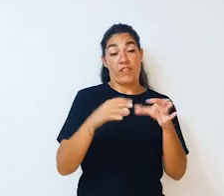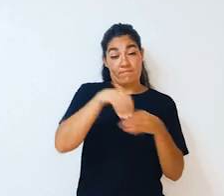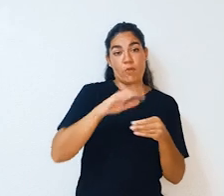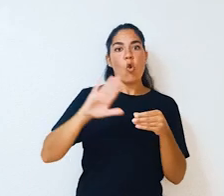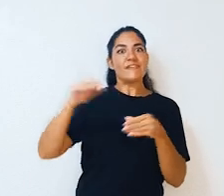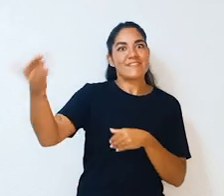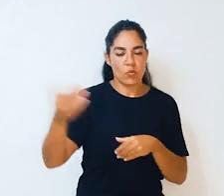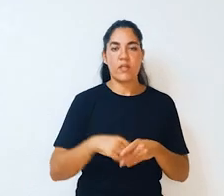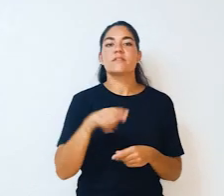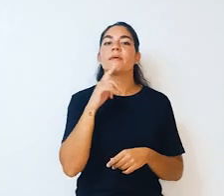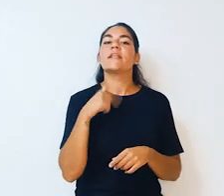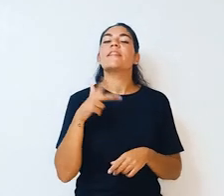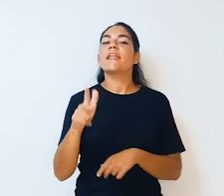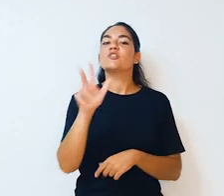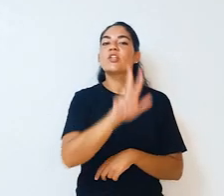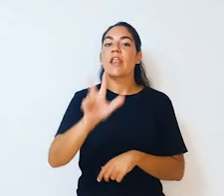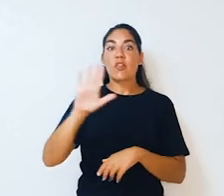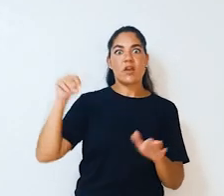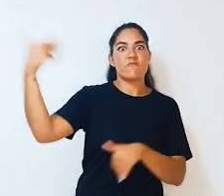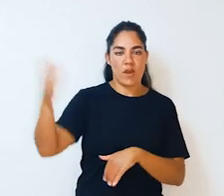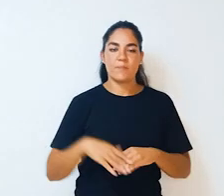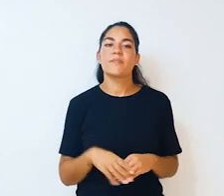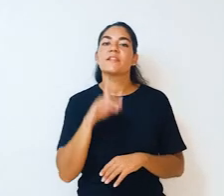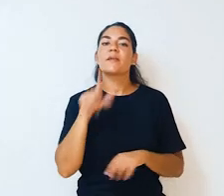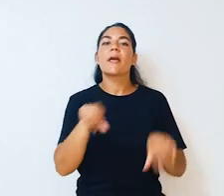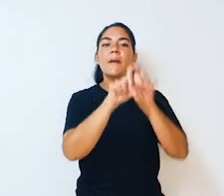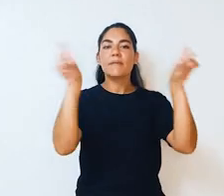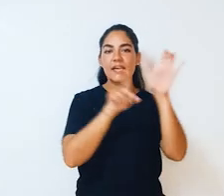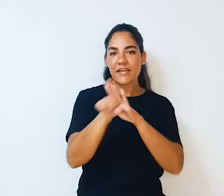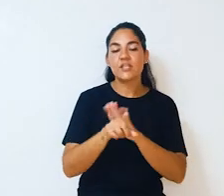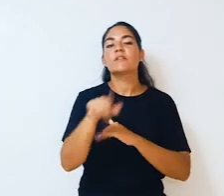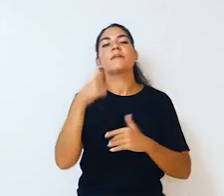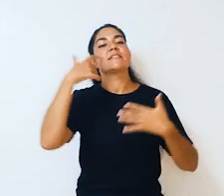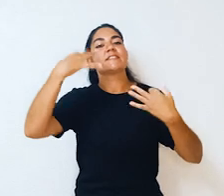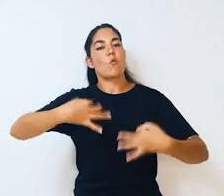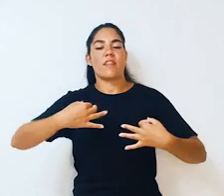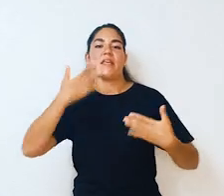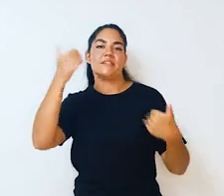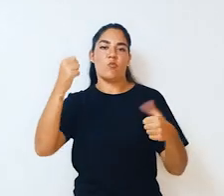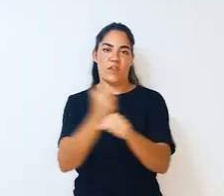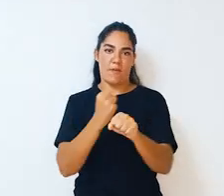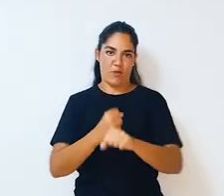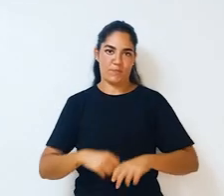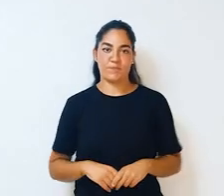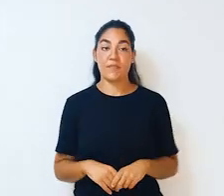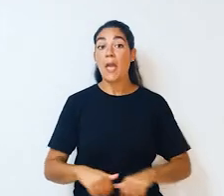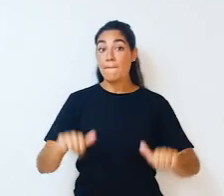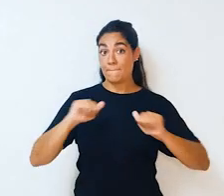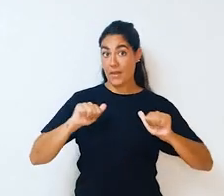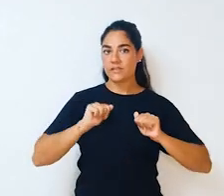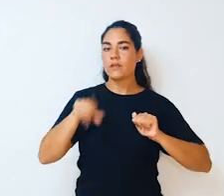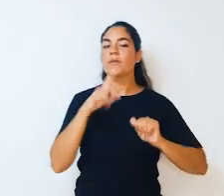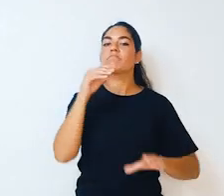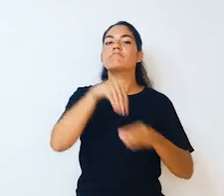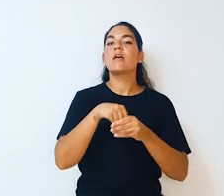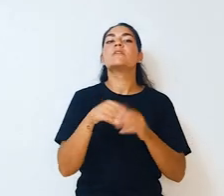solución judicial y extrajudicial de conflictos, derecho transnacional, gestión de la diversidad en la empresa, seguridad